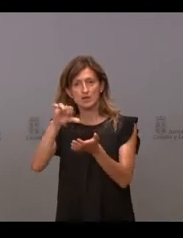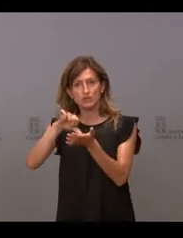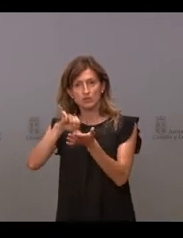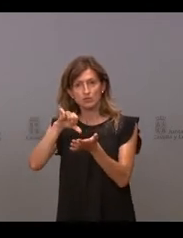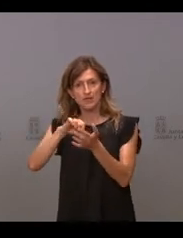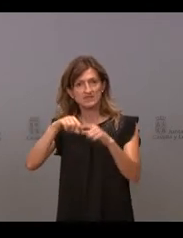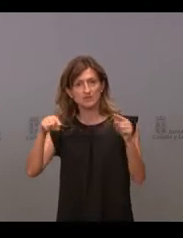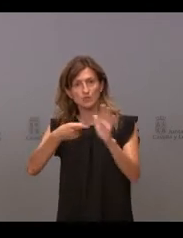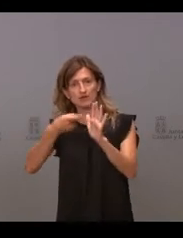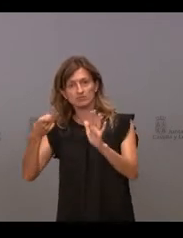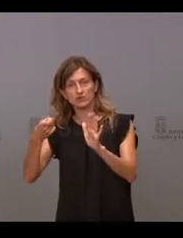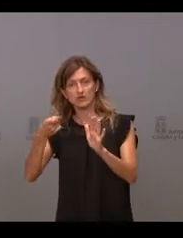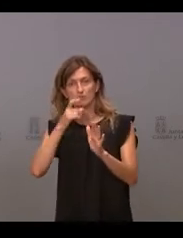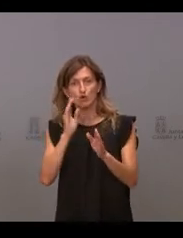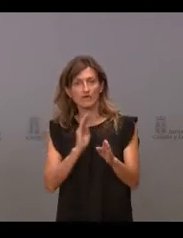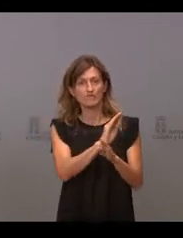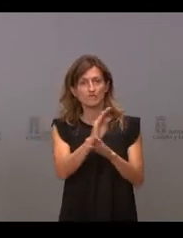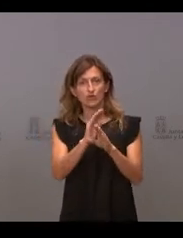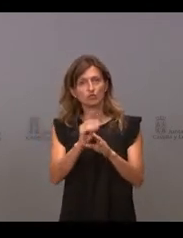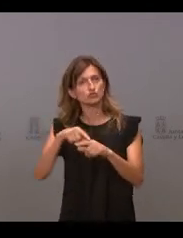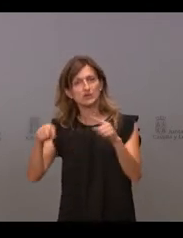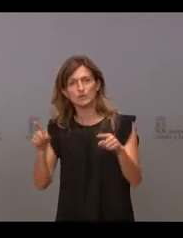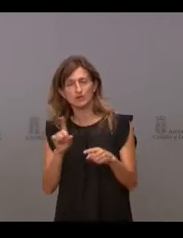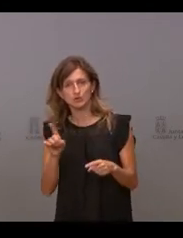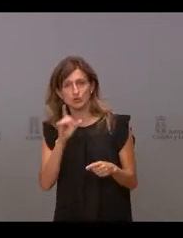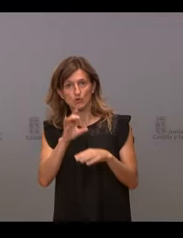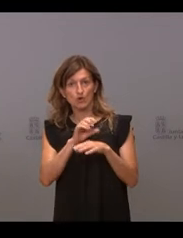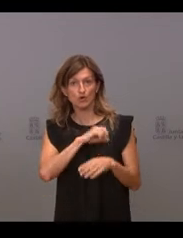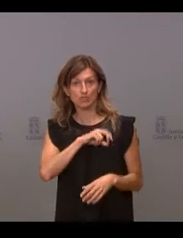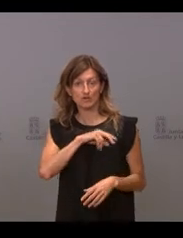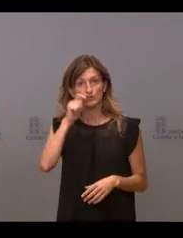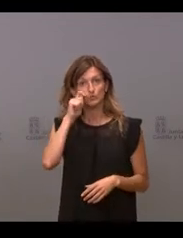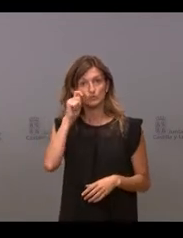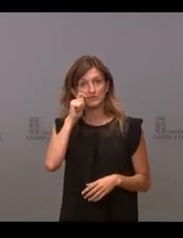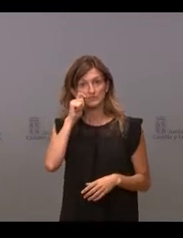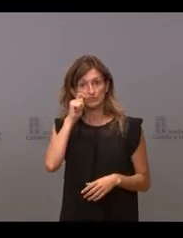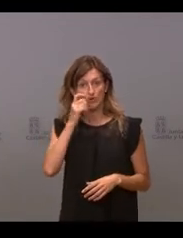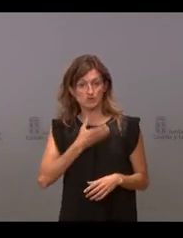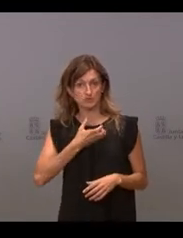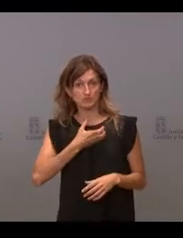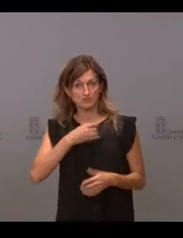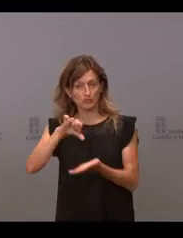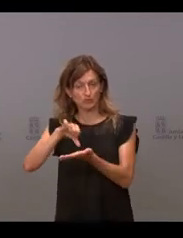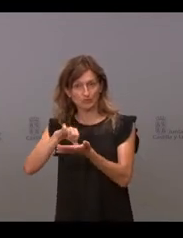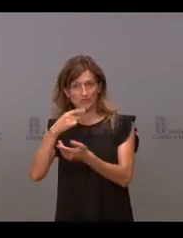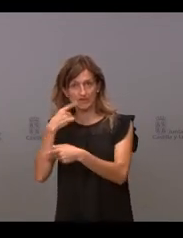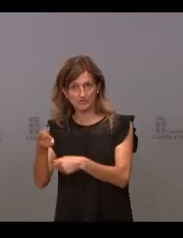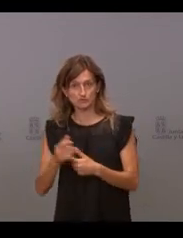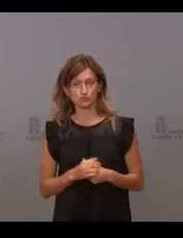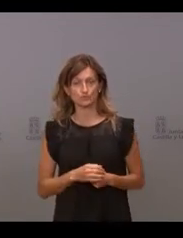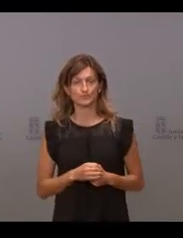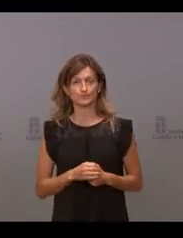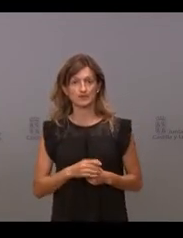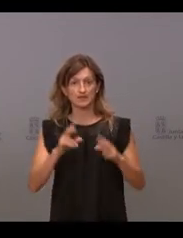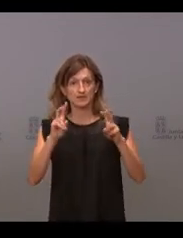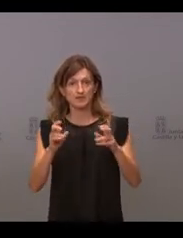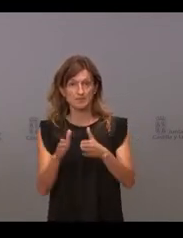ciudad de Segovia, en el primer reparto de fondos, como denunciaba ayer mismo el concejal de Turismo del Ayuntamiento de la Ciudad. Y, por otro lado, en